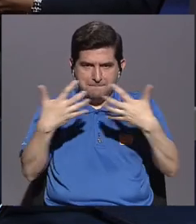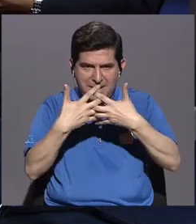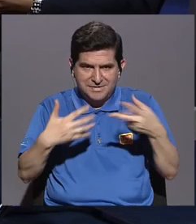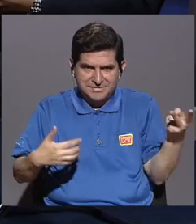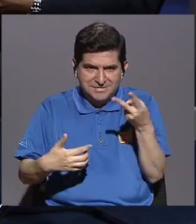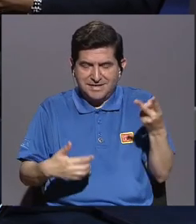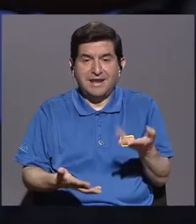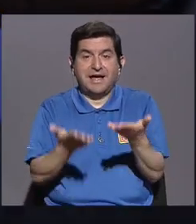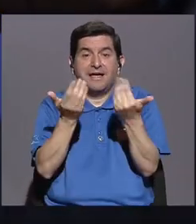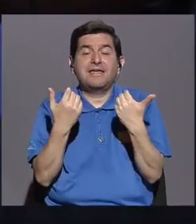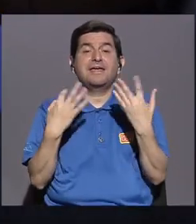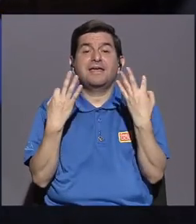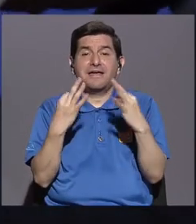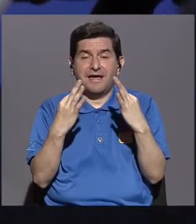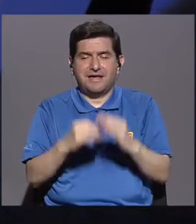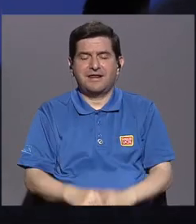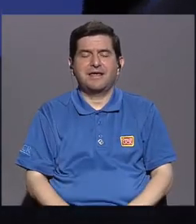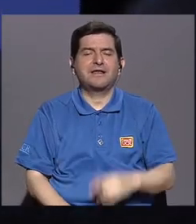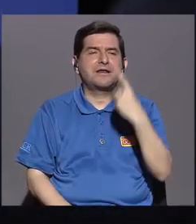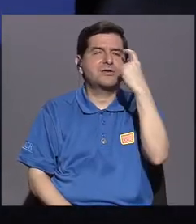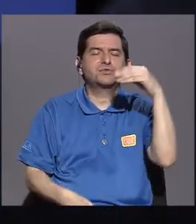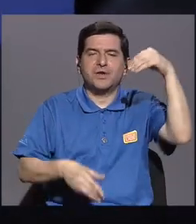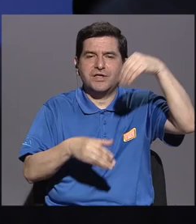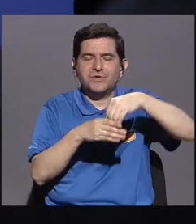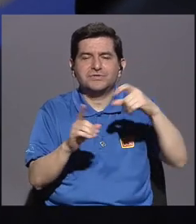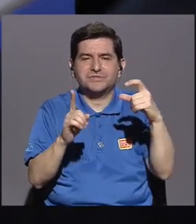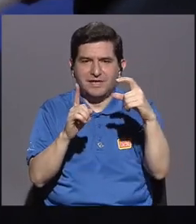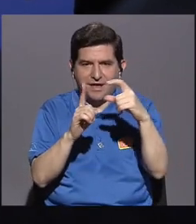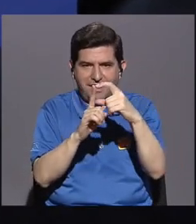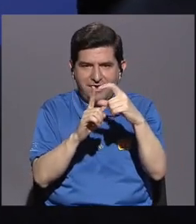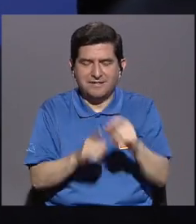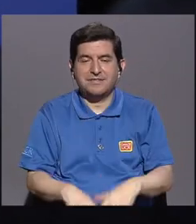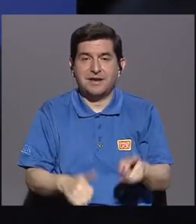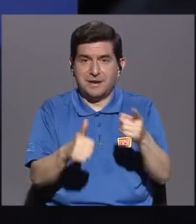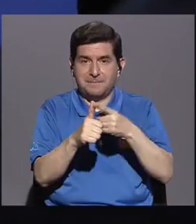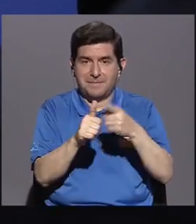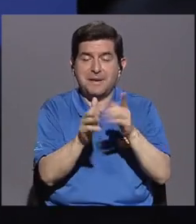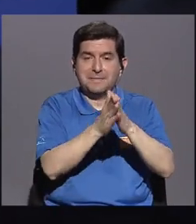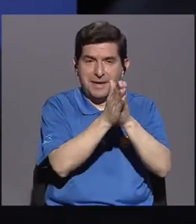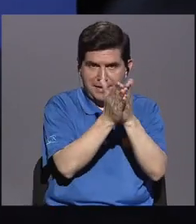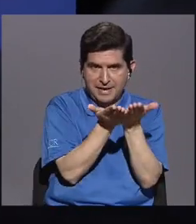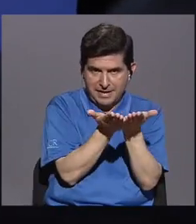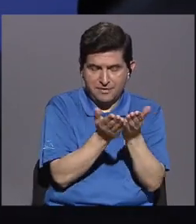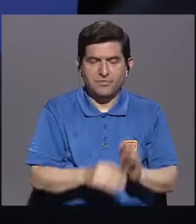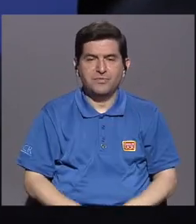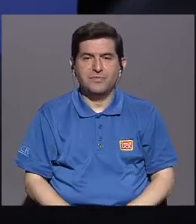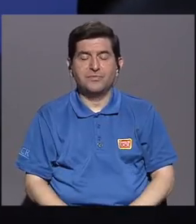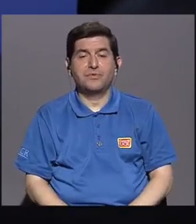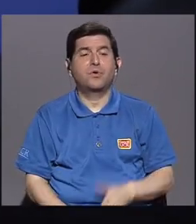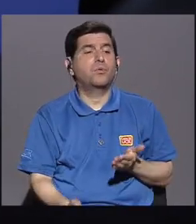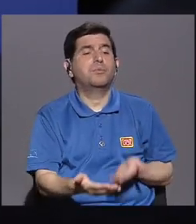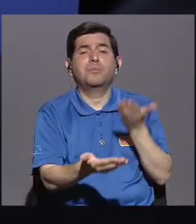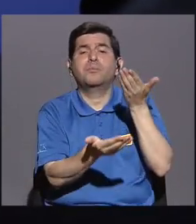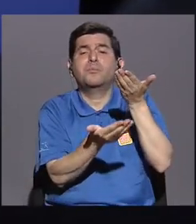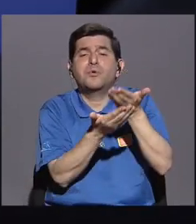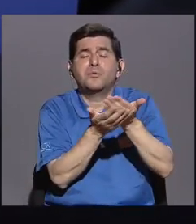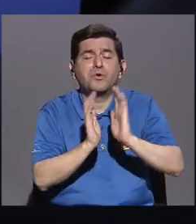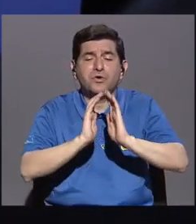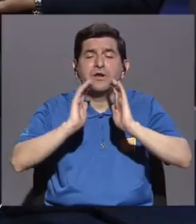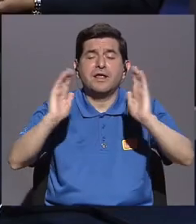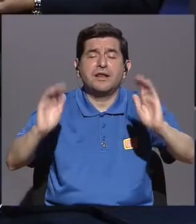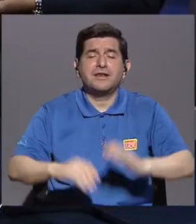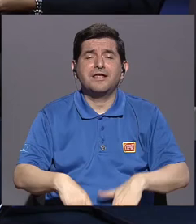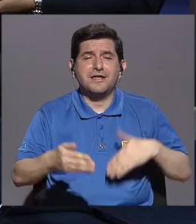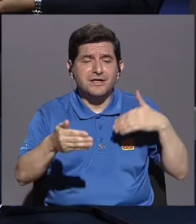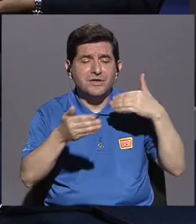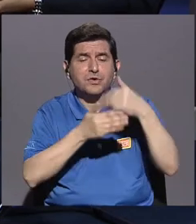formatos? Y eso es lo que quisimos hacer con Sueños entre Palabras, que es el primer libro de Carretica Cuentera, y que lo que propone es que los niños